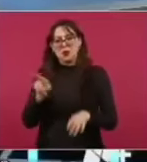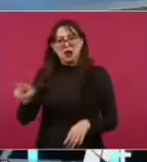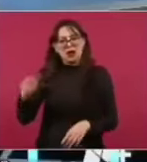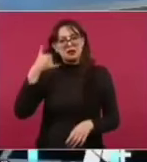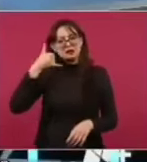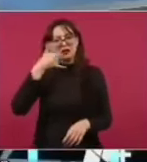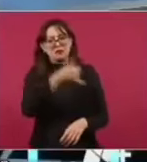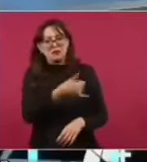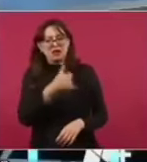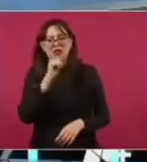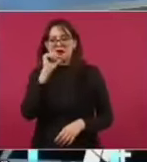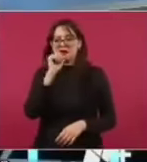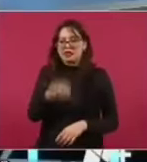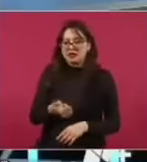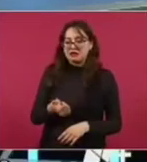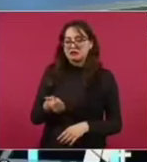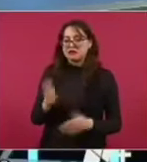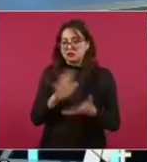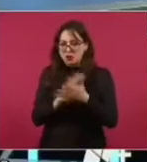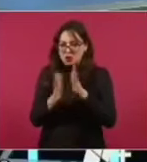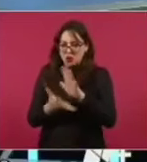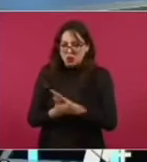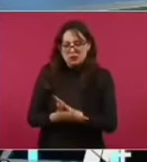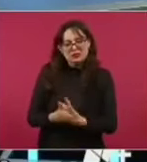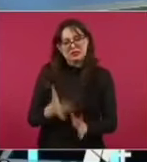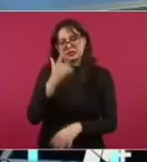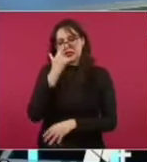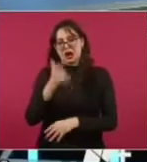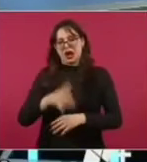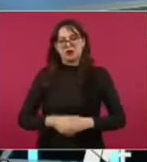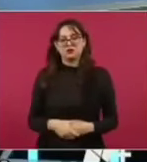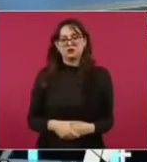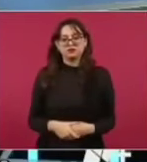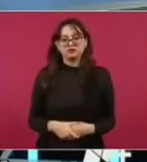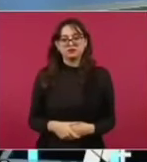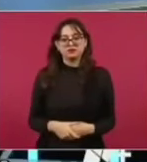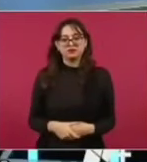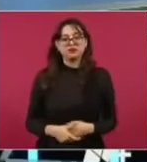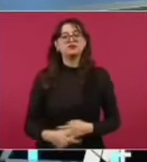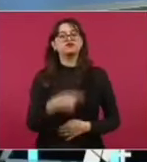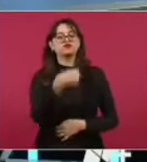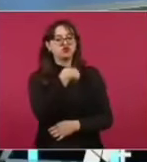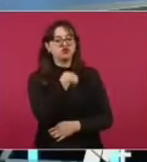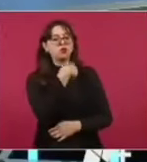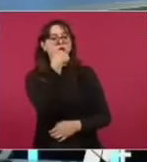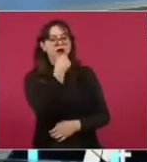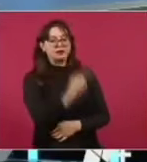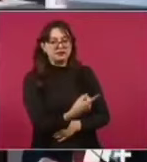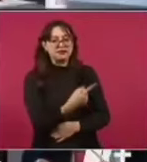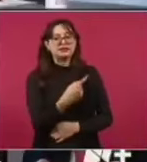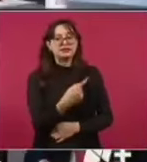Yo no voy a asumir como la mesa de que es culpable. Yo no